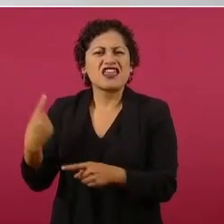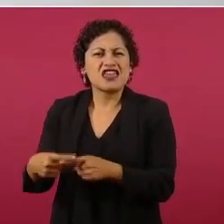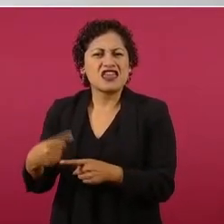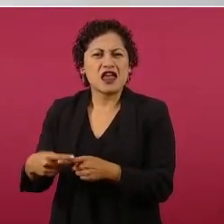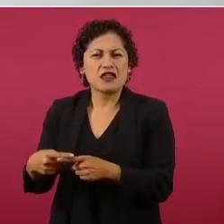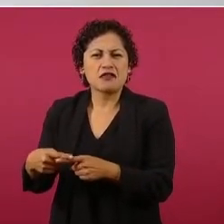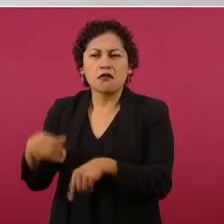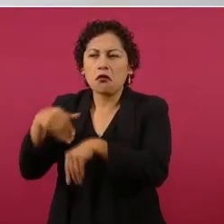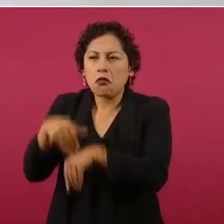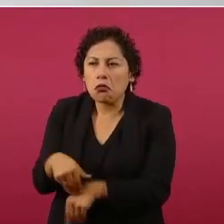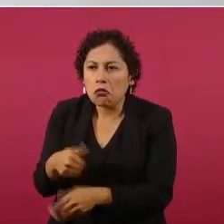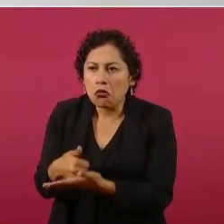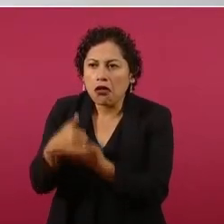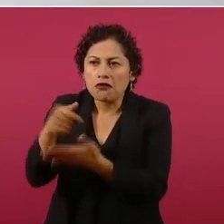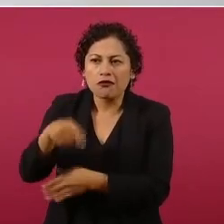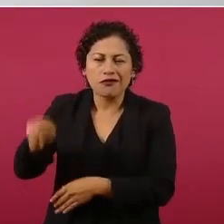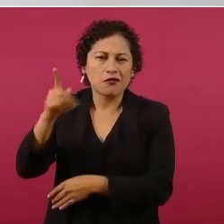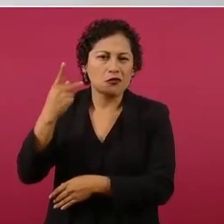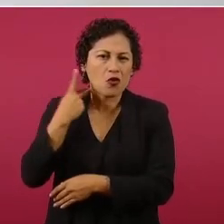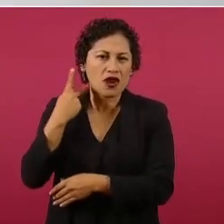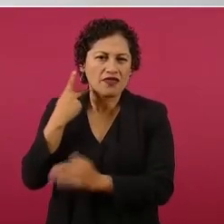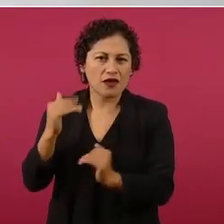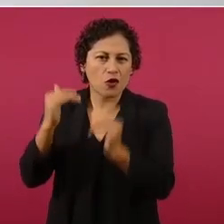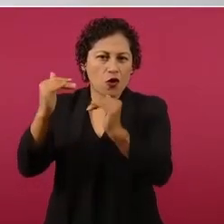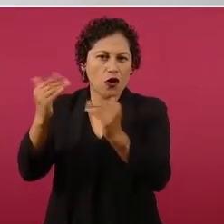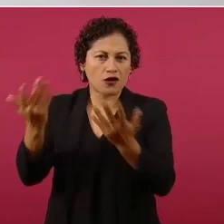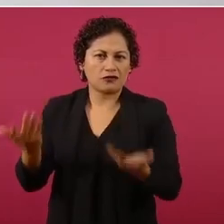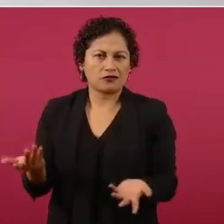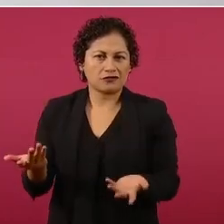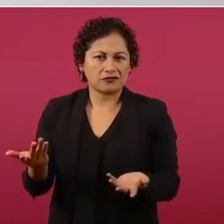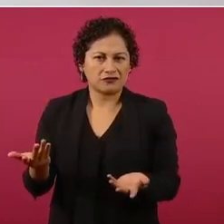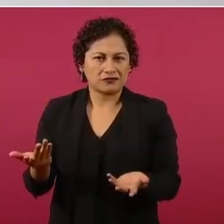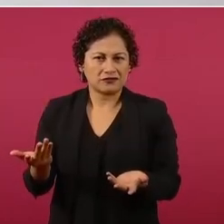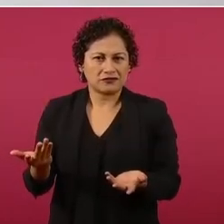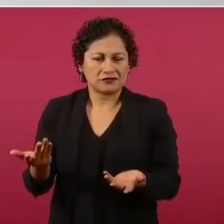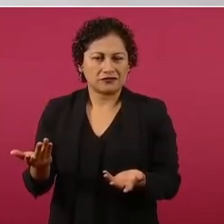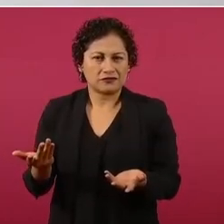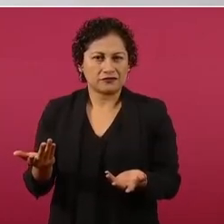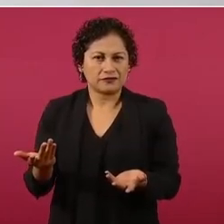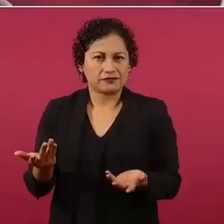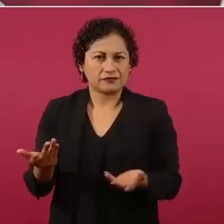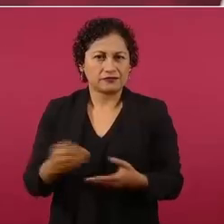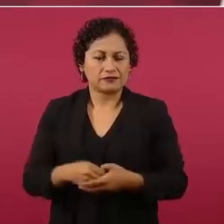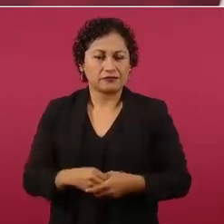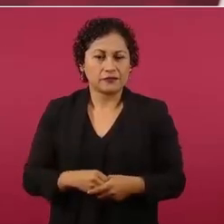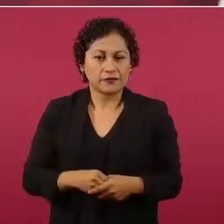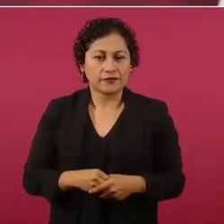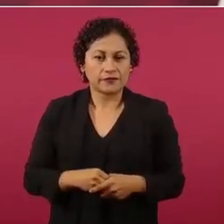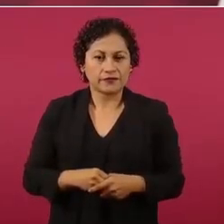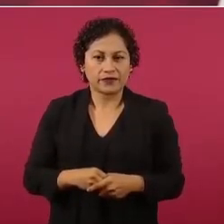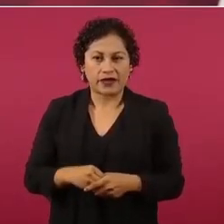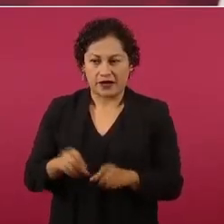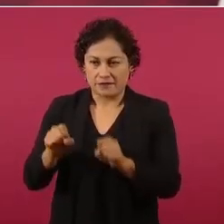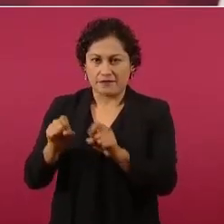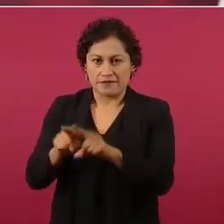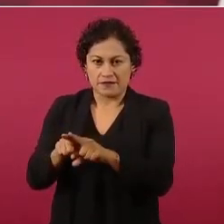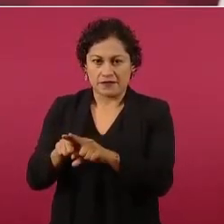políticos, de los partidos,